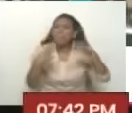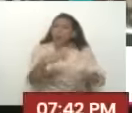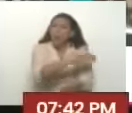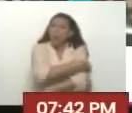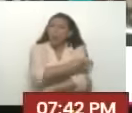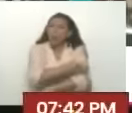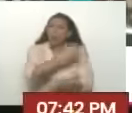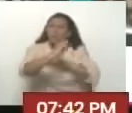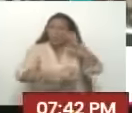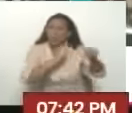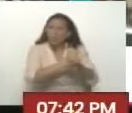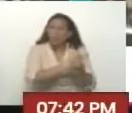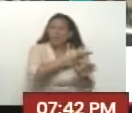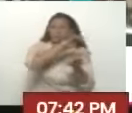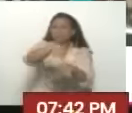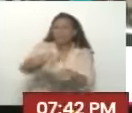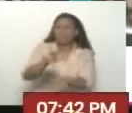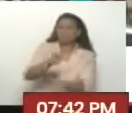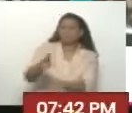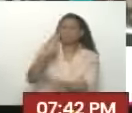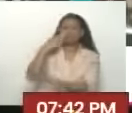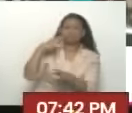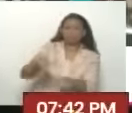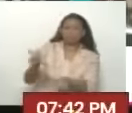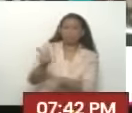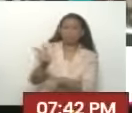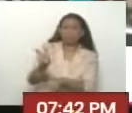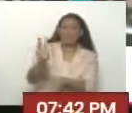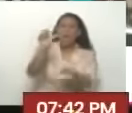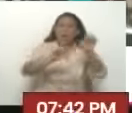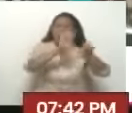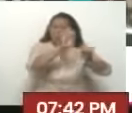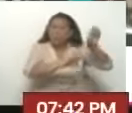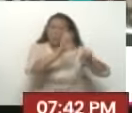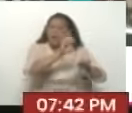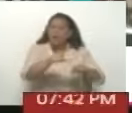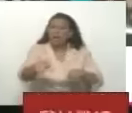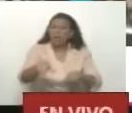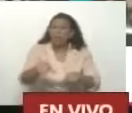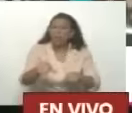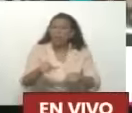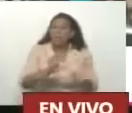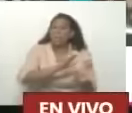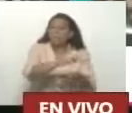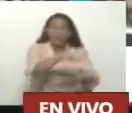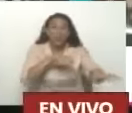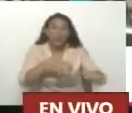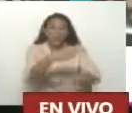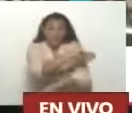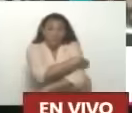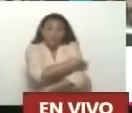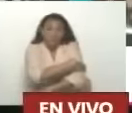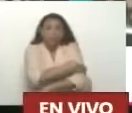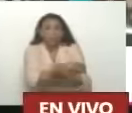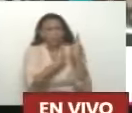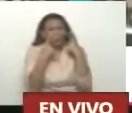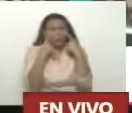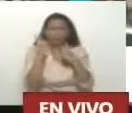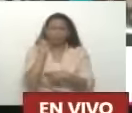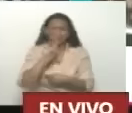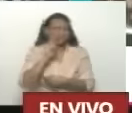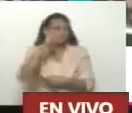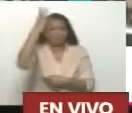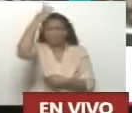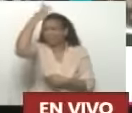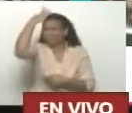exterior Está que Todas las encuestas Le dan la victoria A la oposición Y aquí acabamos de ver Que eso es falso